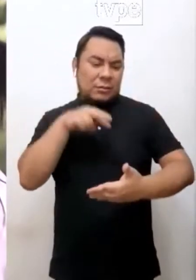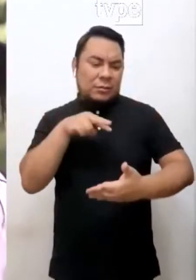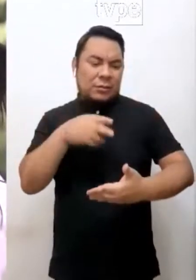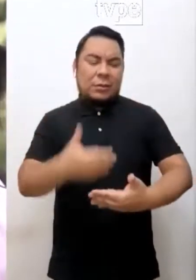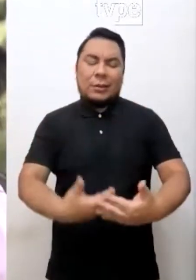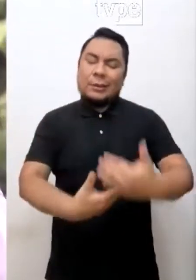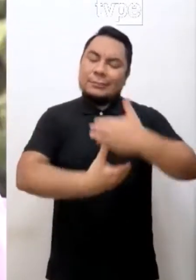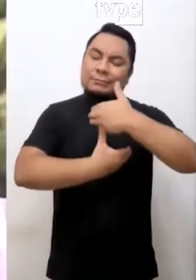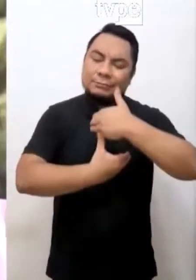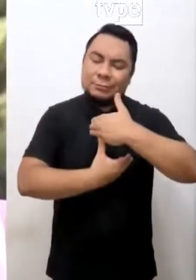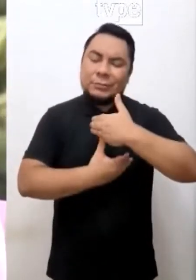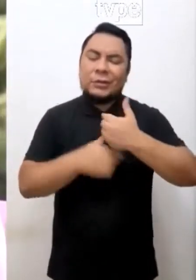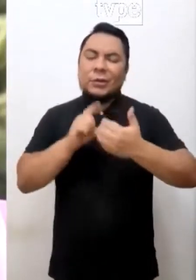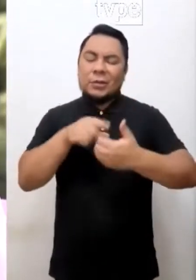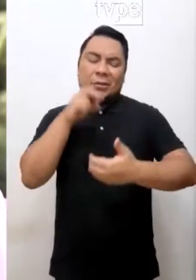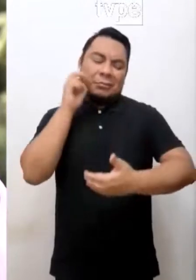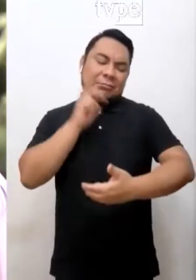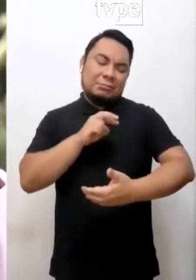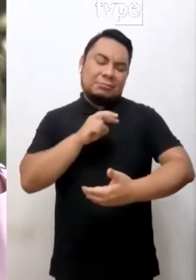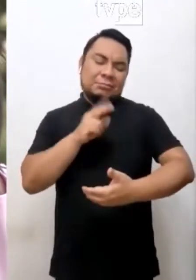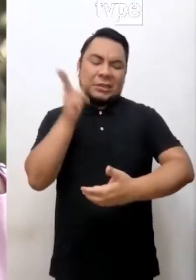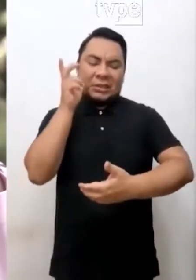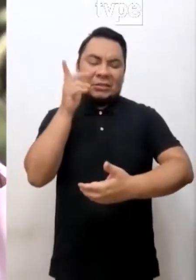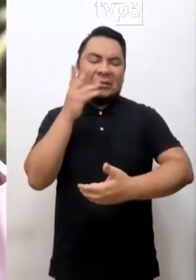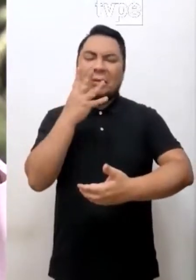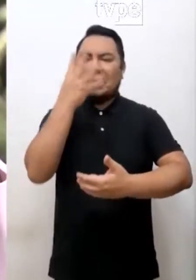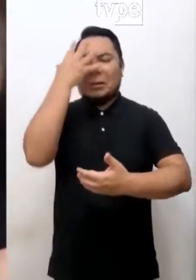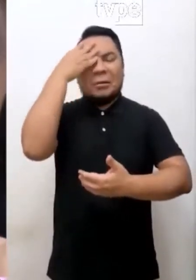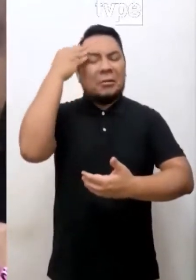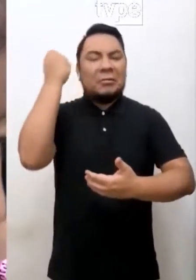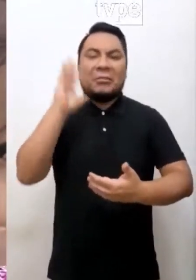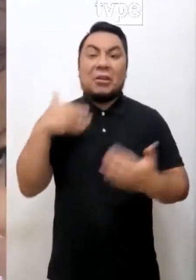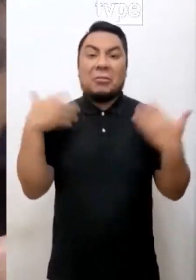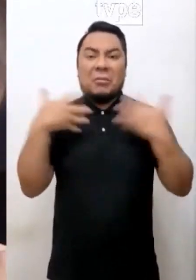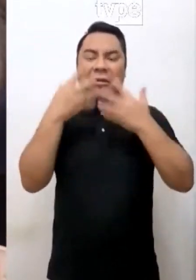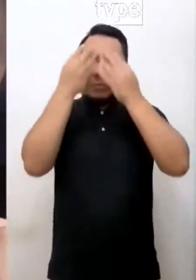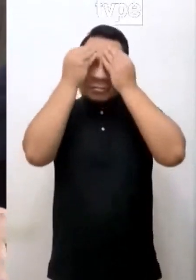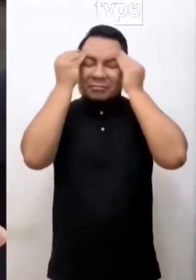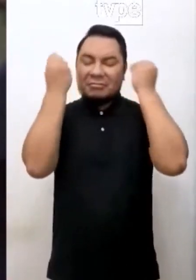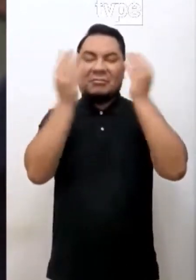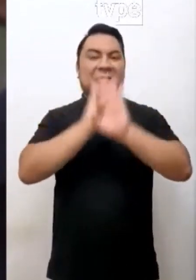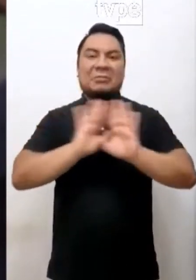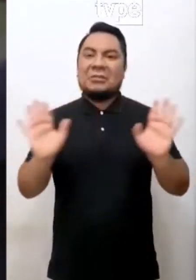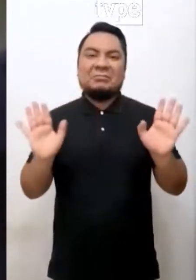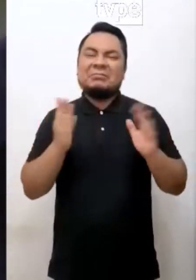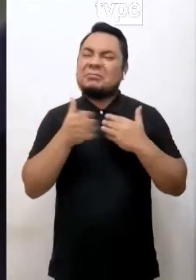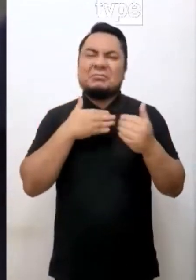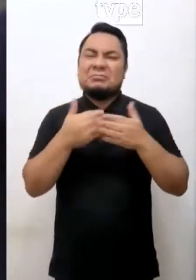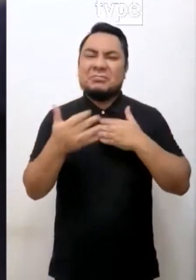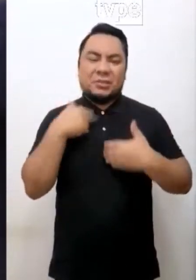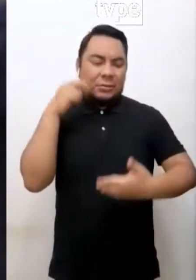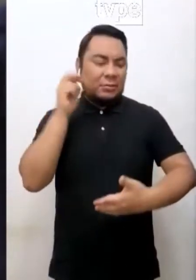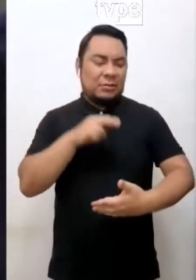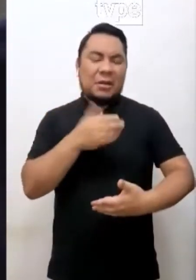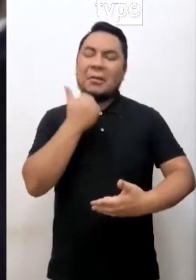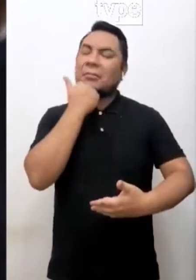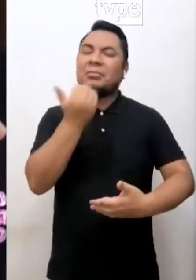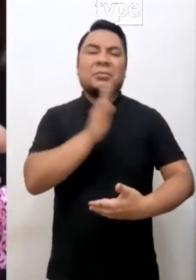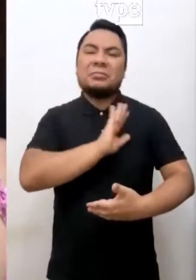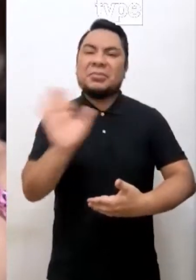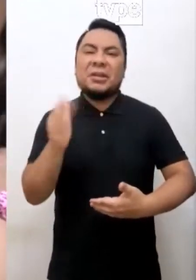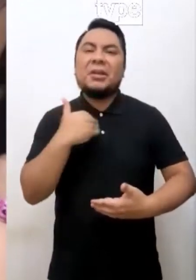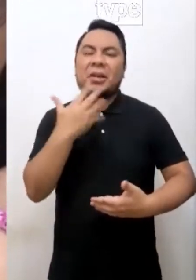la abracé, la cargué, la escuché, todo desapareció. Simplemente desapareció, se fue. Es como que esa etapa